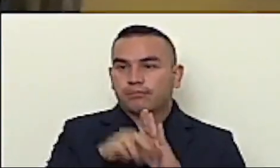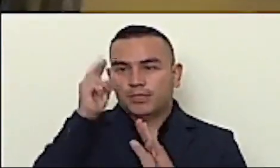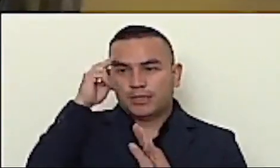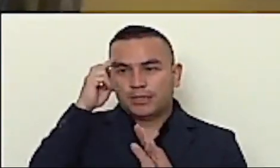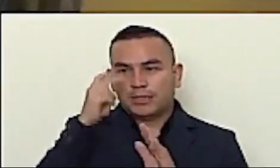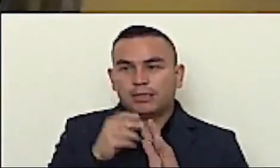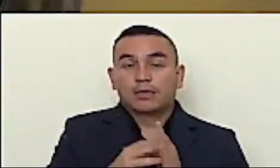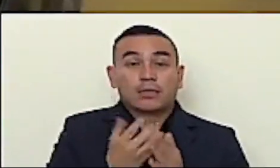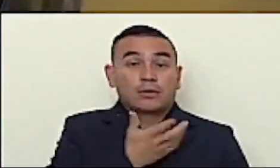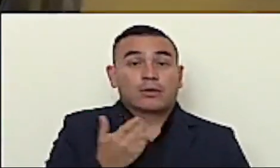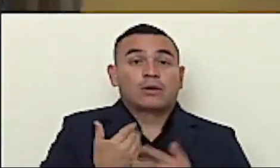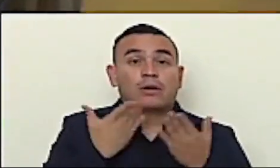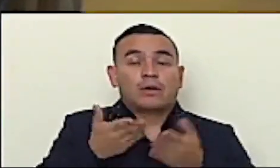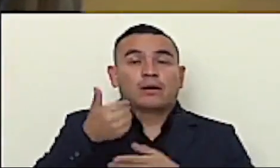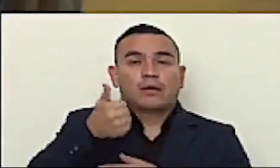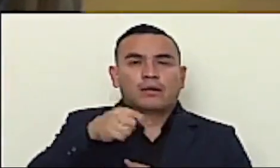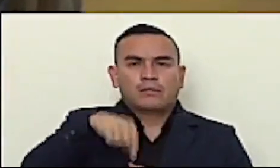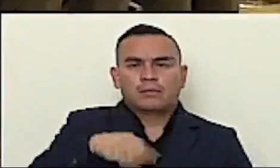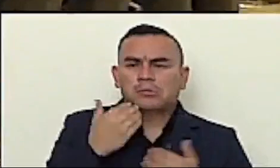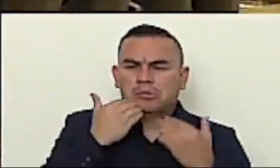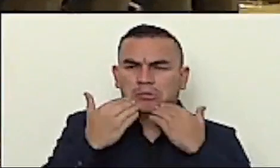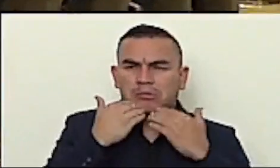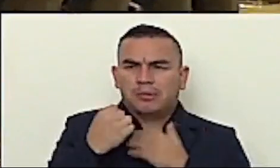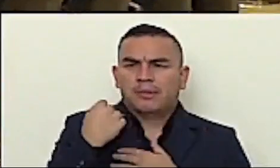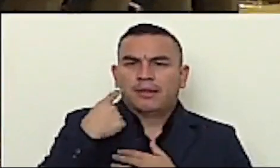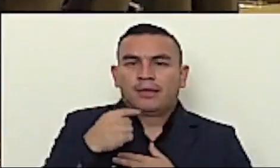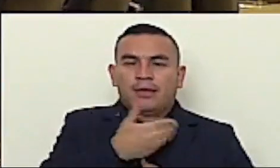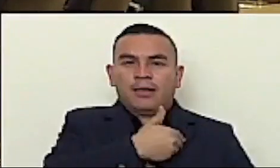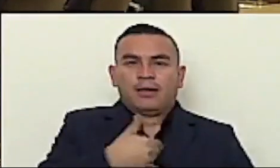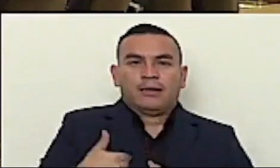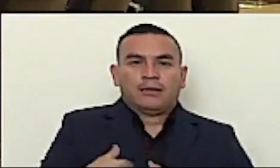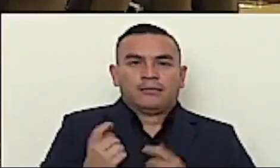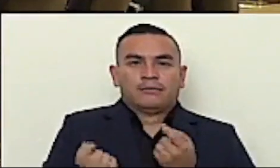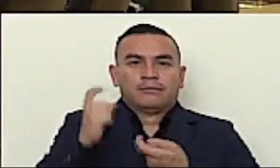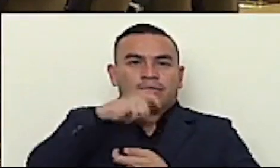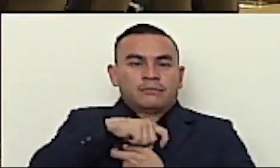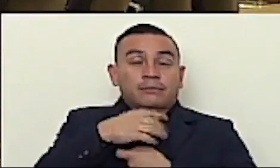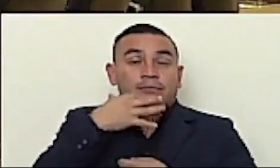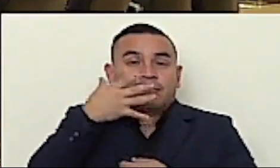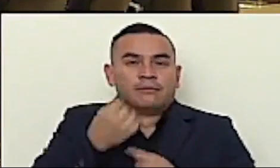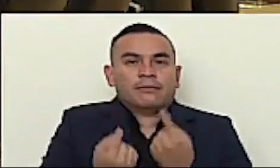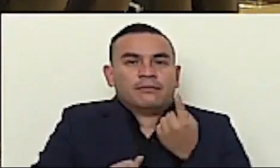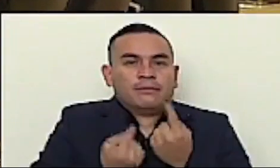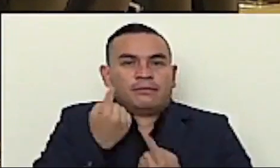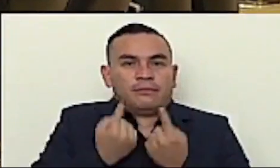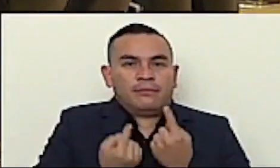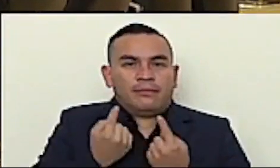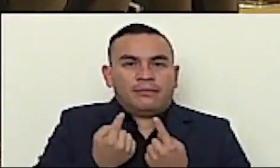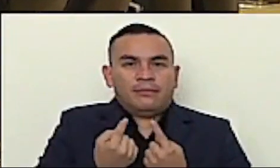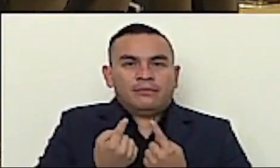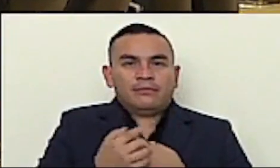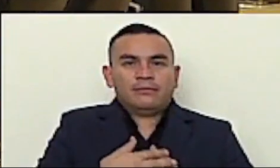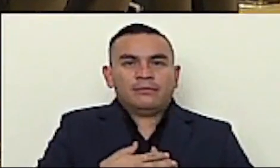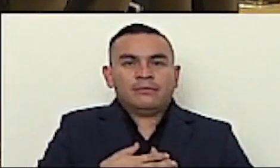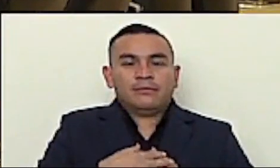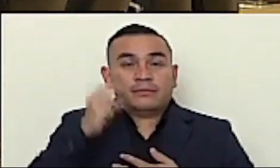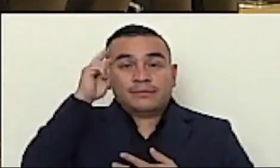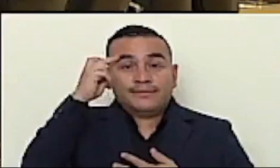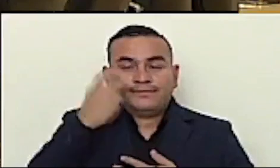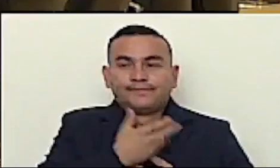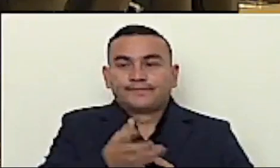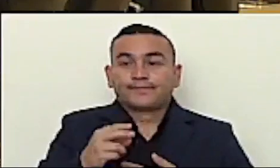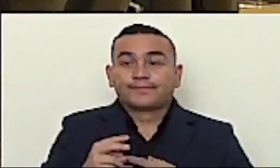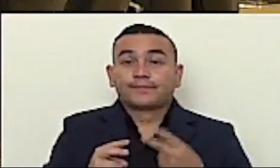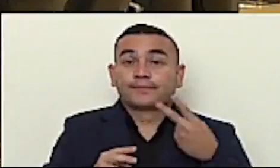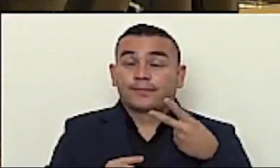arancel pues hay un beneficio, lo que hablábamos ahorita con el presidente de la Defensoría, sino que además, ¿qué es ese? El beneficio